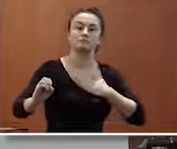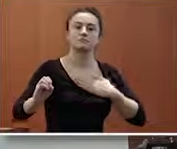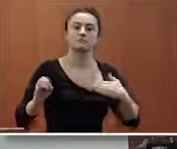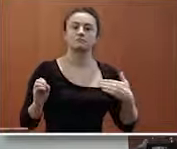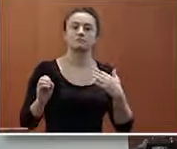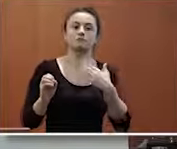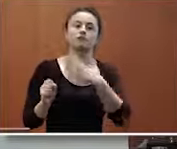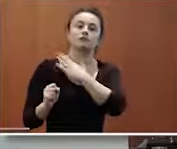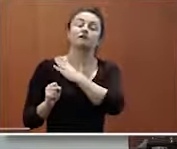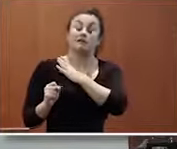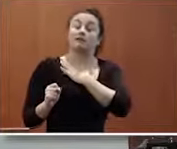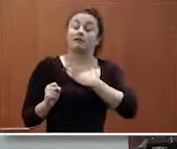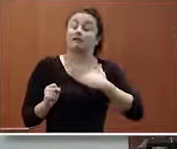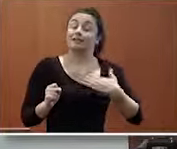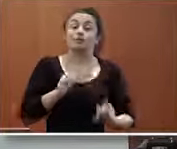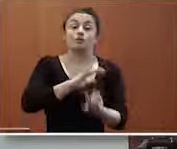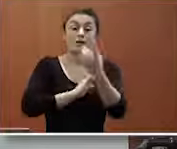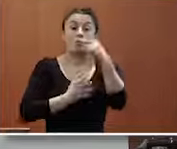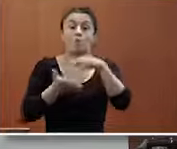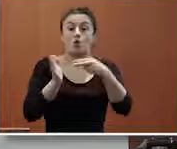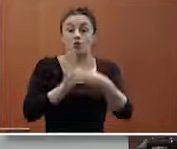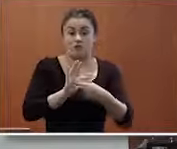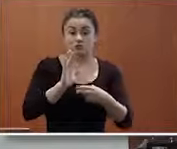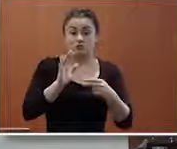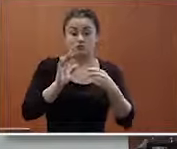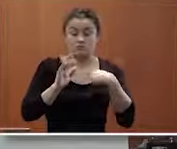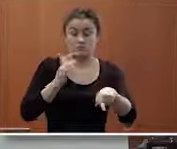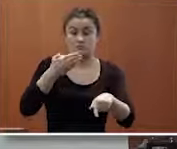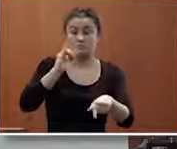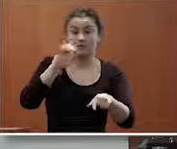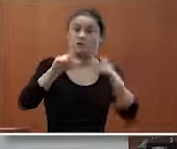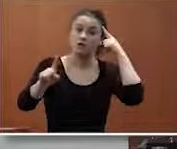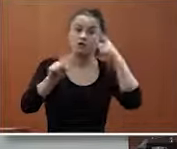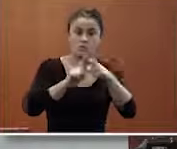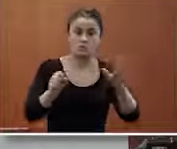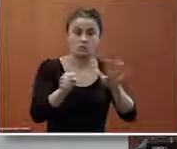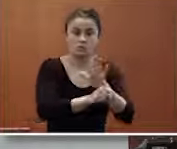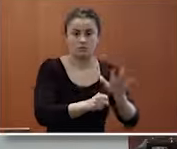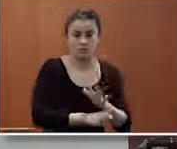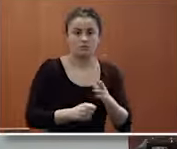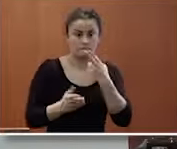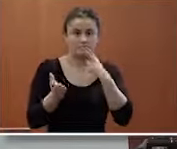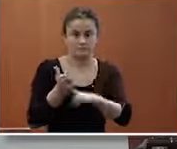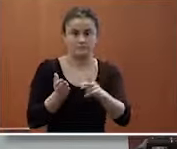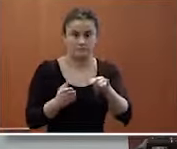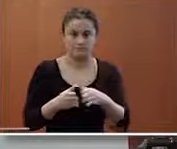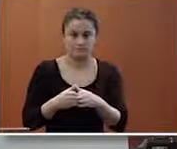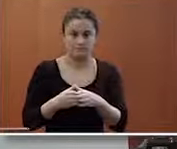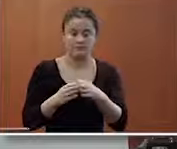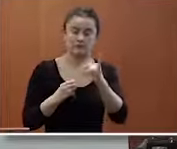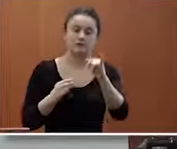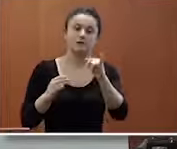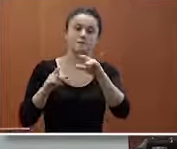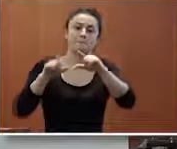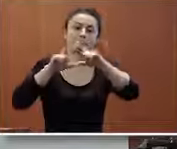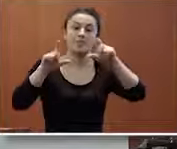y por lo tanto decidimos poner un proyecto sin algo de lucro en el mercado que trate de responder esto y hay bastantes empresas homologadas